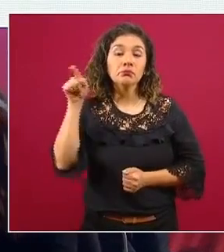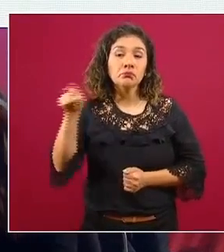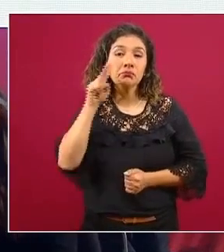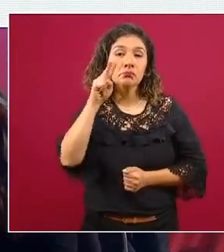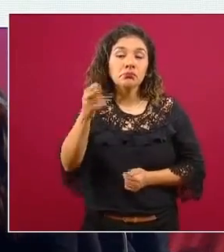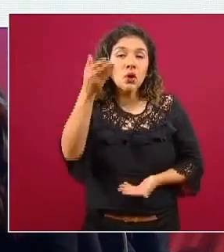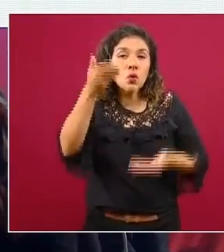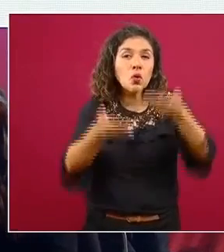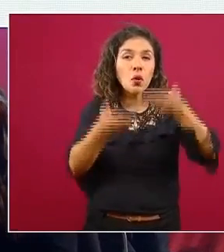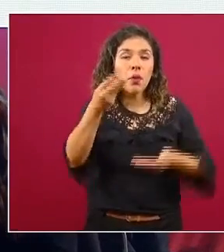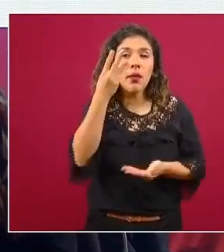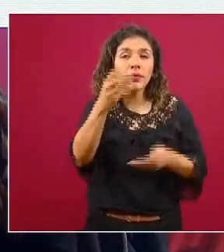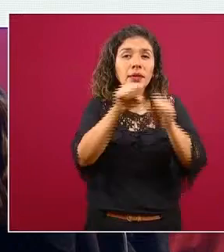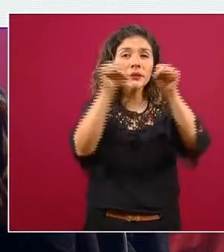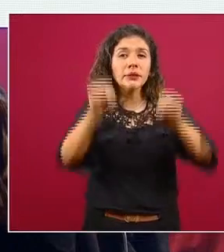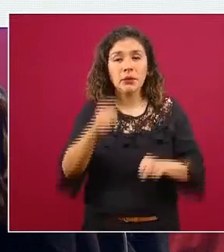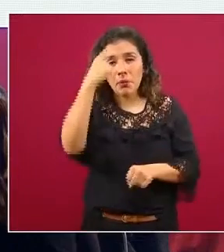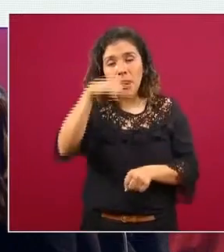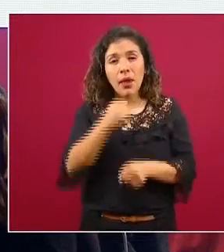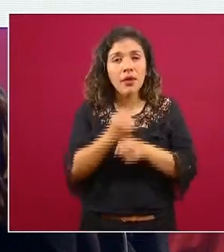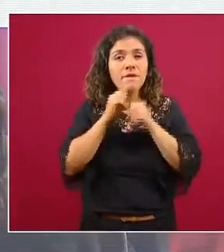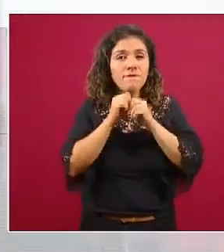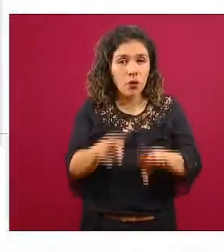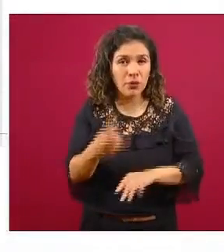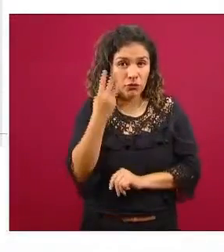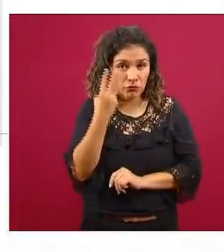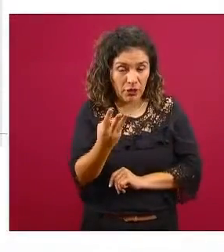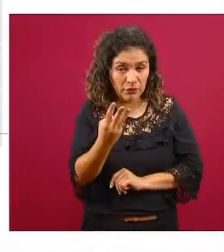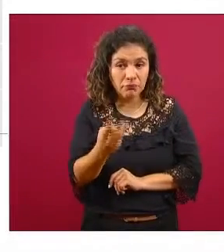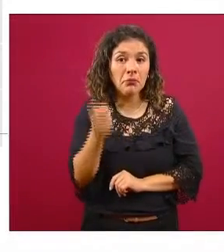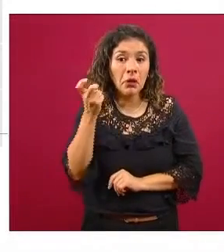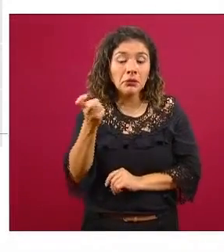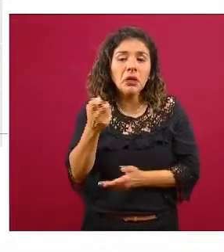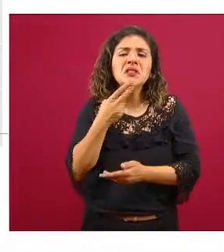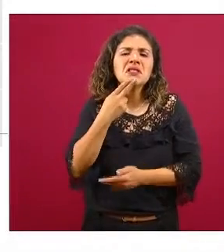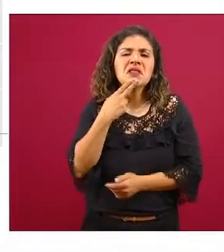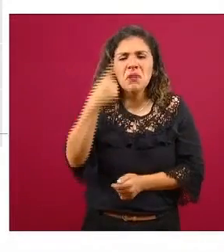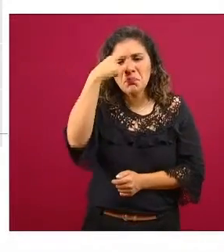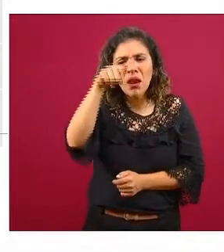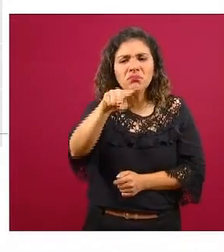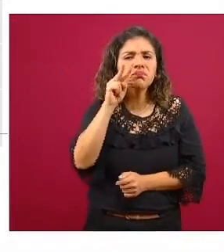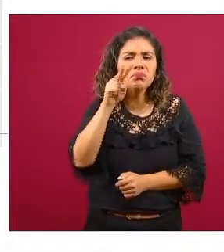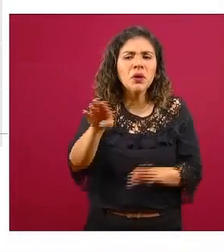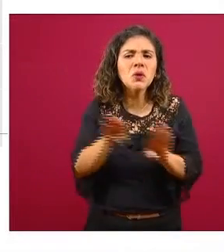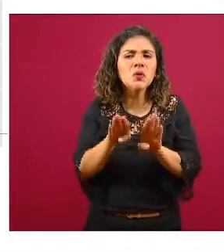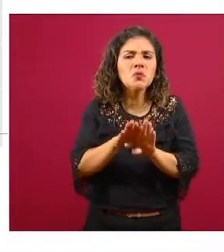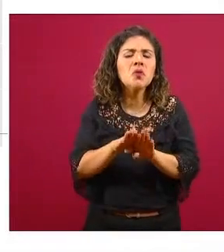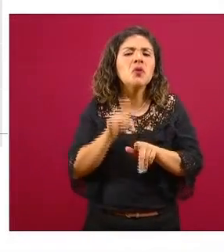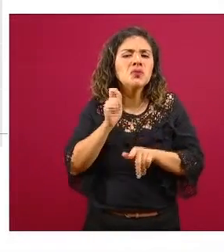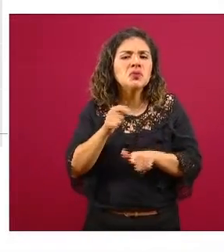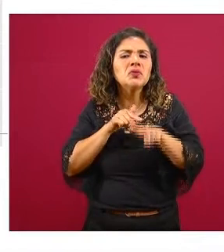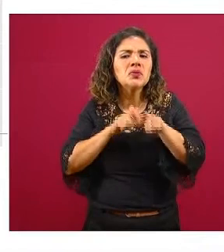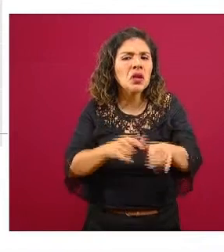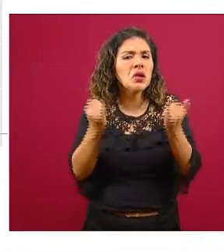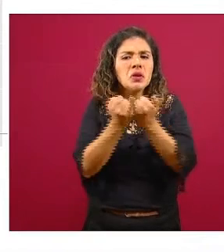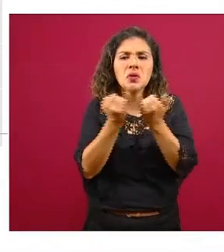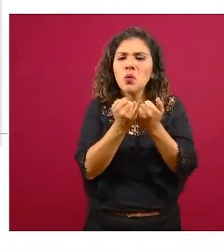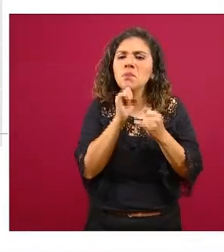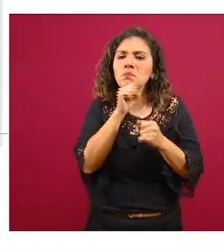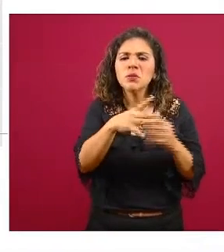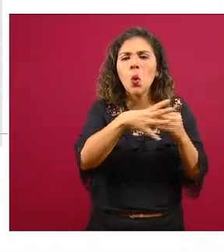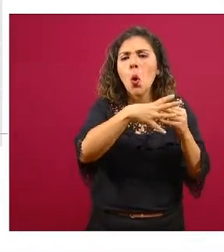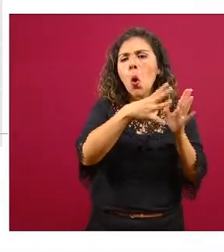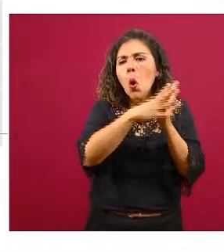sistemas de información que lo único que nos ayuda es para ver que siguen la misma tendencia